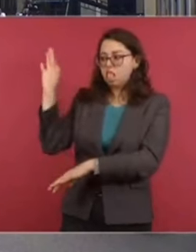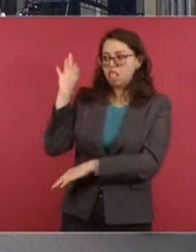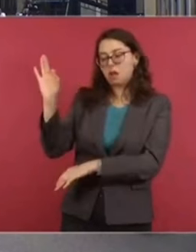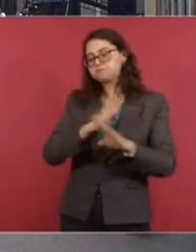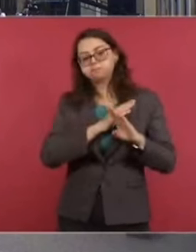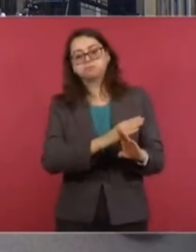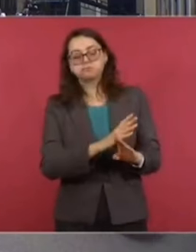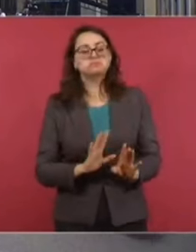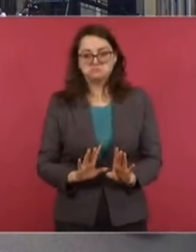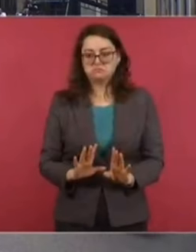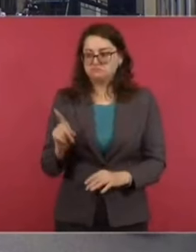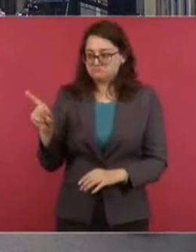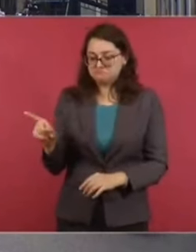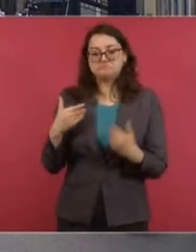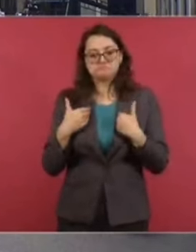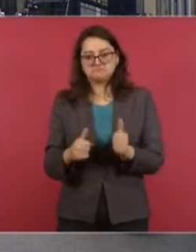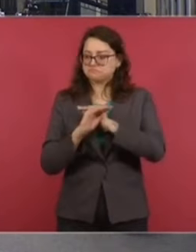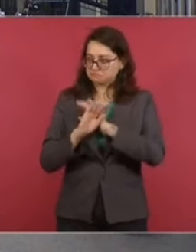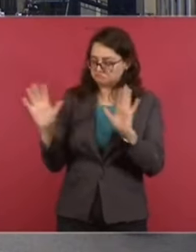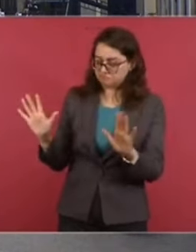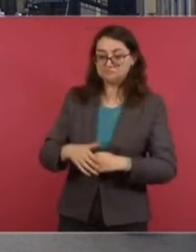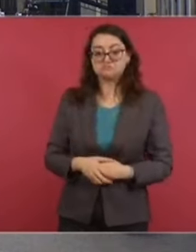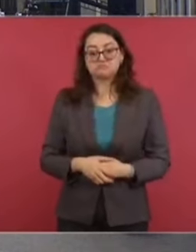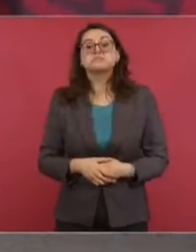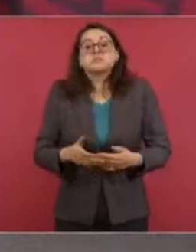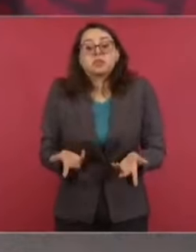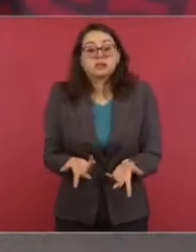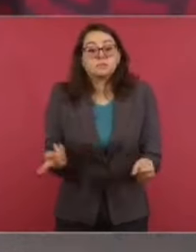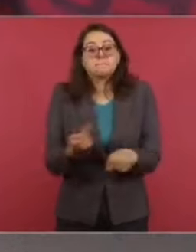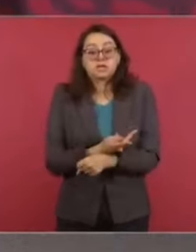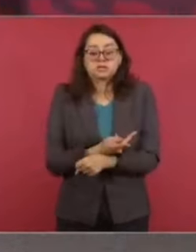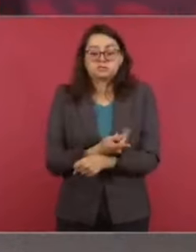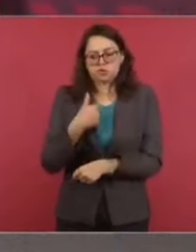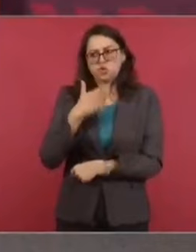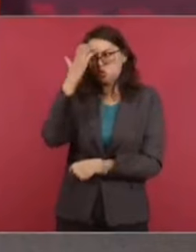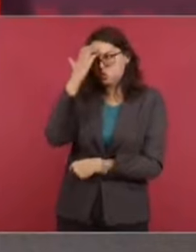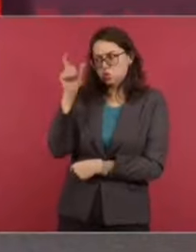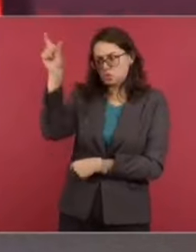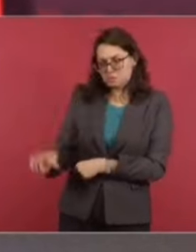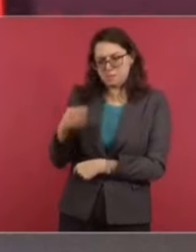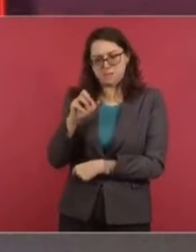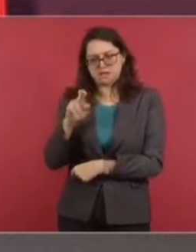por los cantos de la sirena. Entonces, pues yo con Marcelo tengo este antecedente,